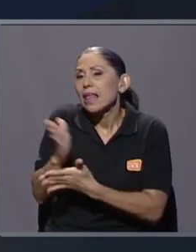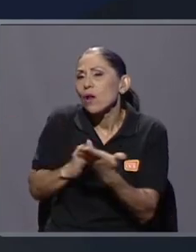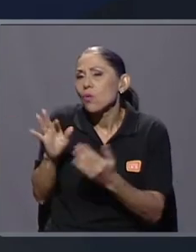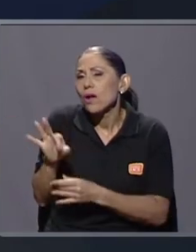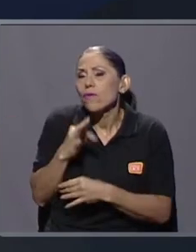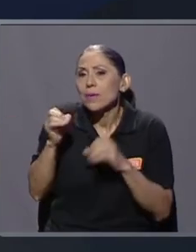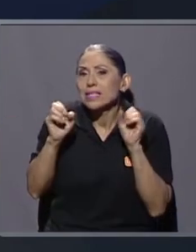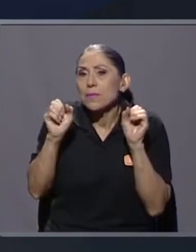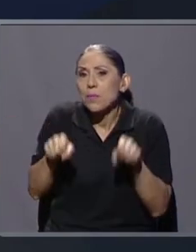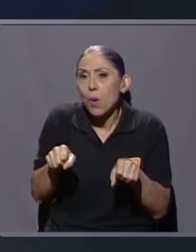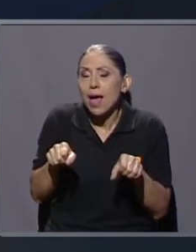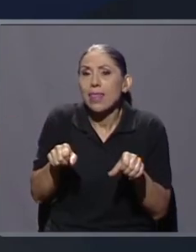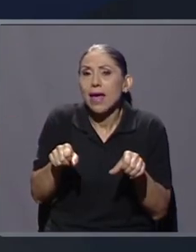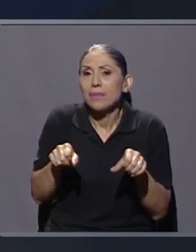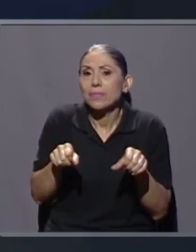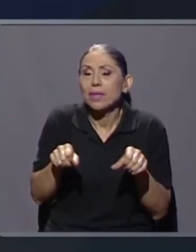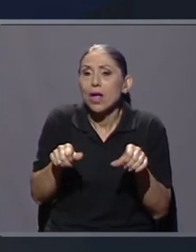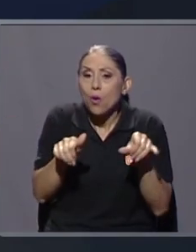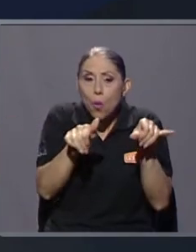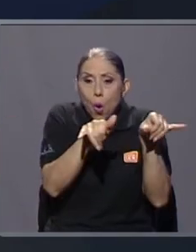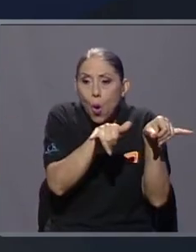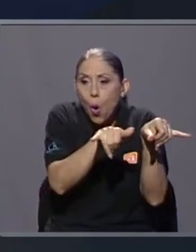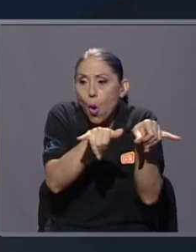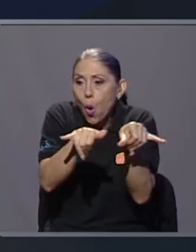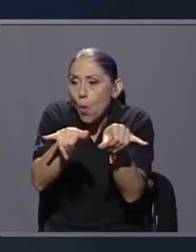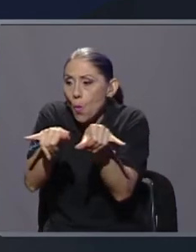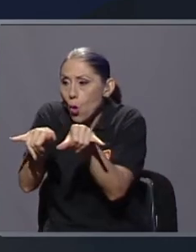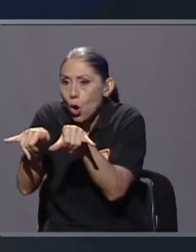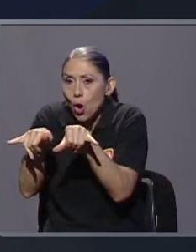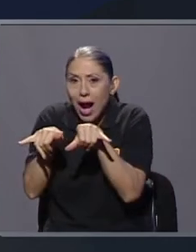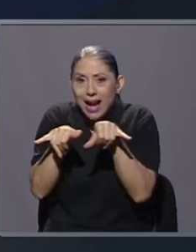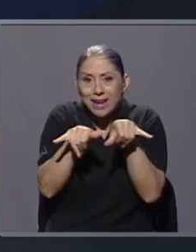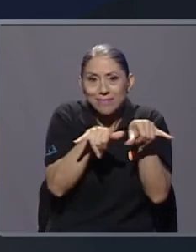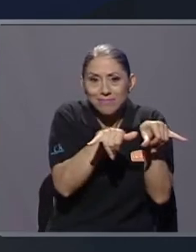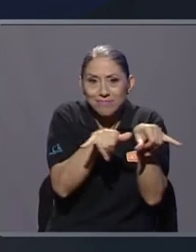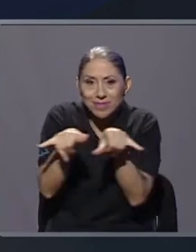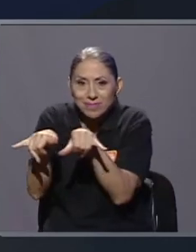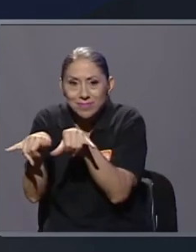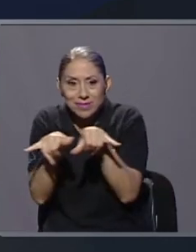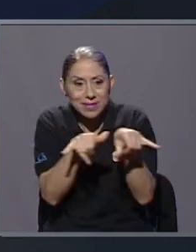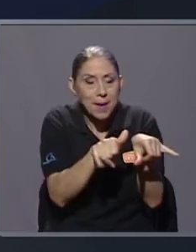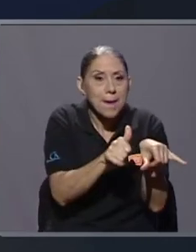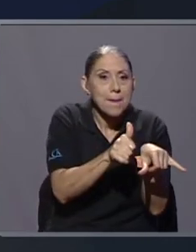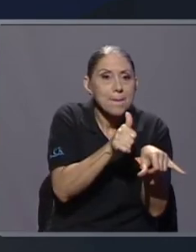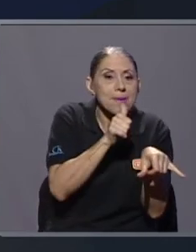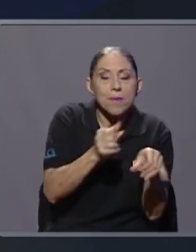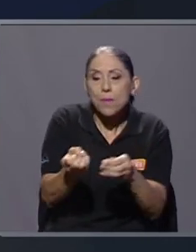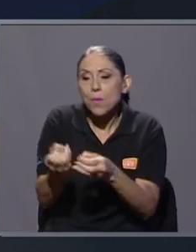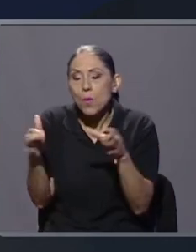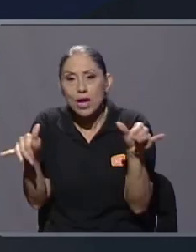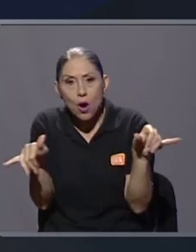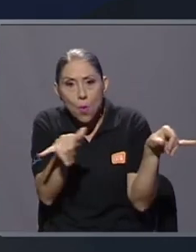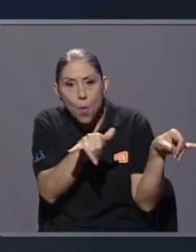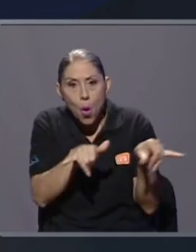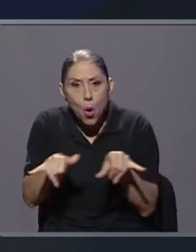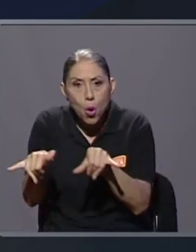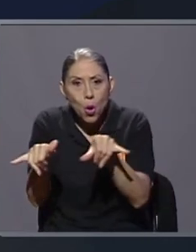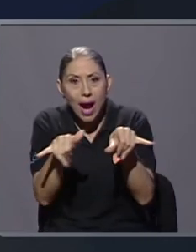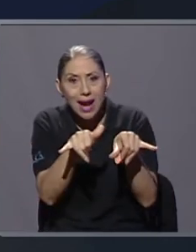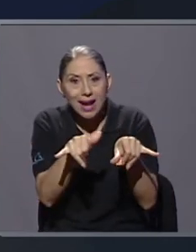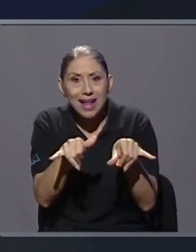homologar las prácticas en ambos sectores, más fácil serían las